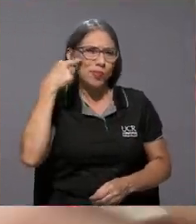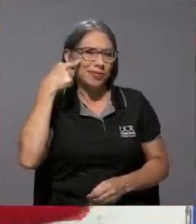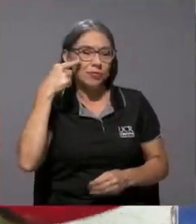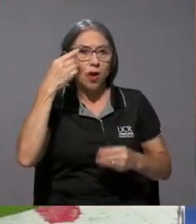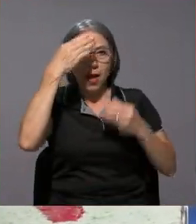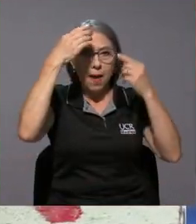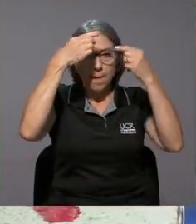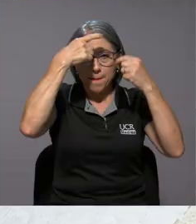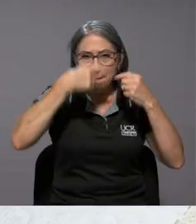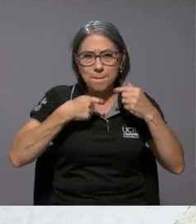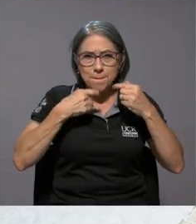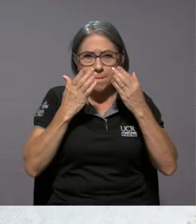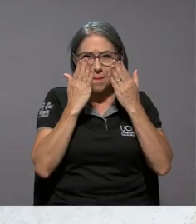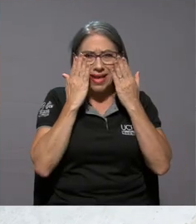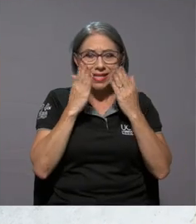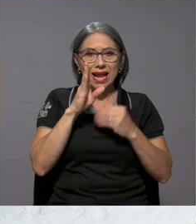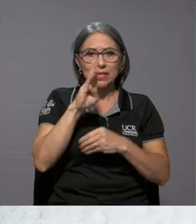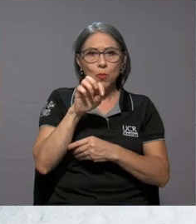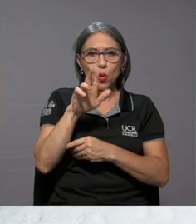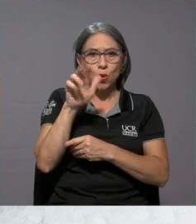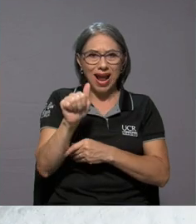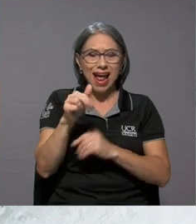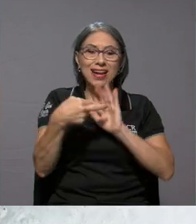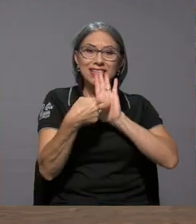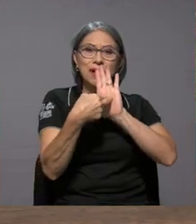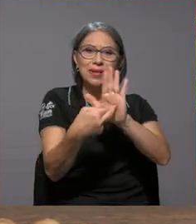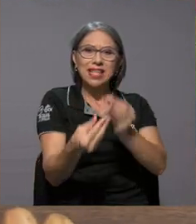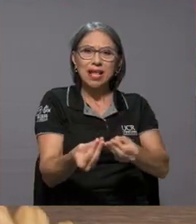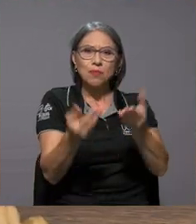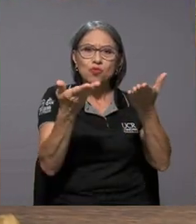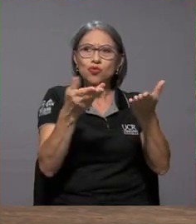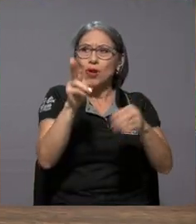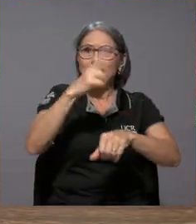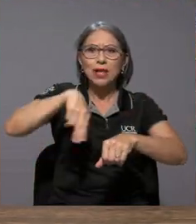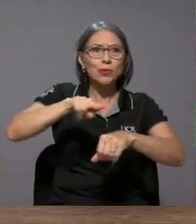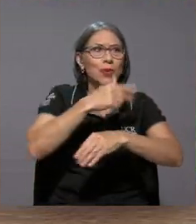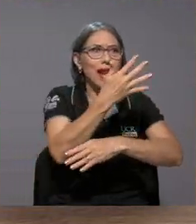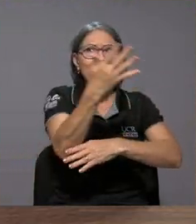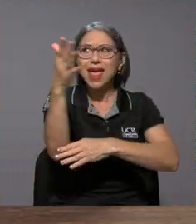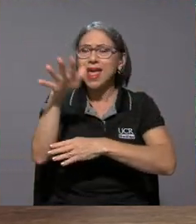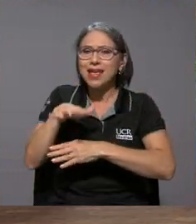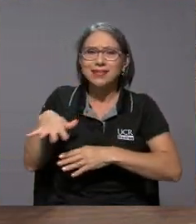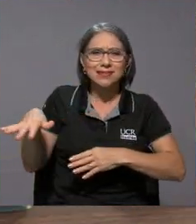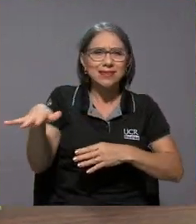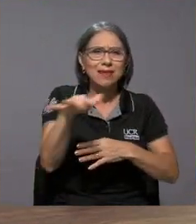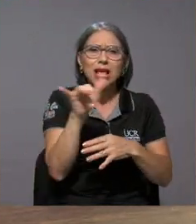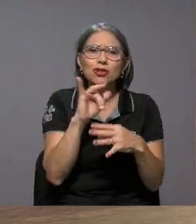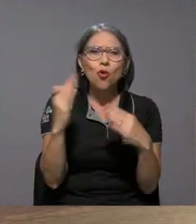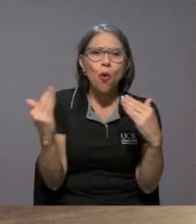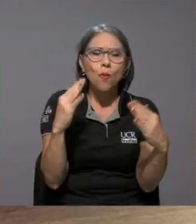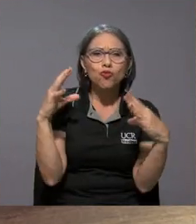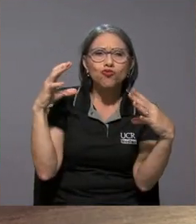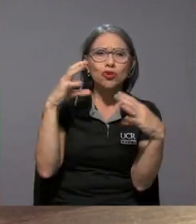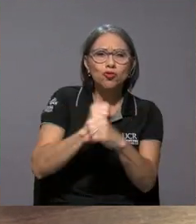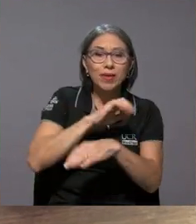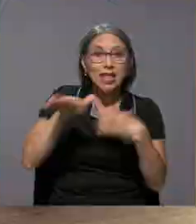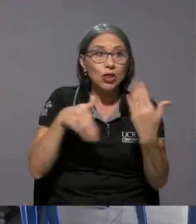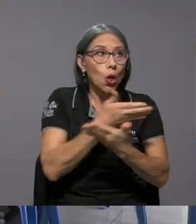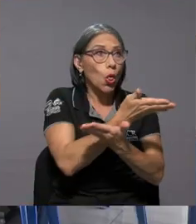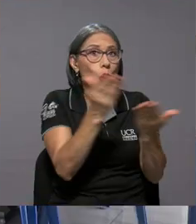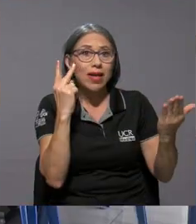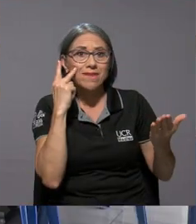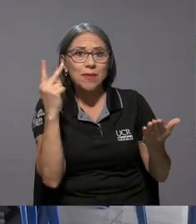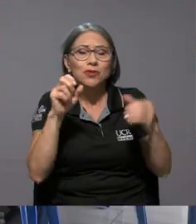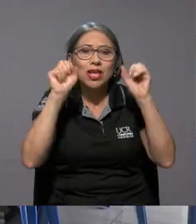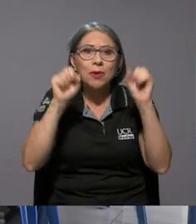vienen a representar muchísimo de este trópico en el que vivimos, de esta naturaleza que nos rodea. Es un resumen de todo lo que vemos, pero que podemos conjugar